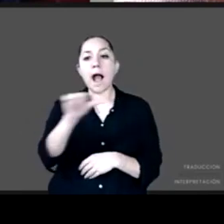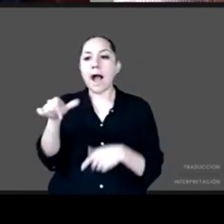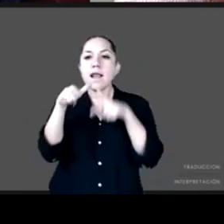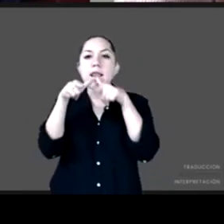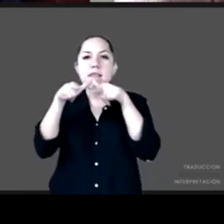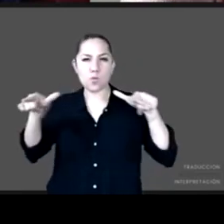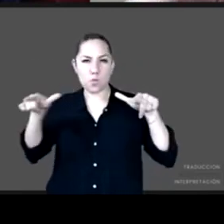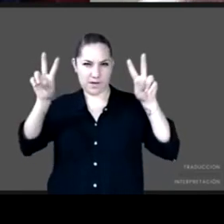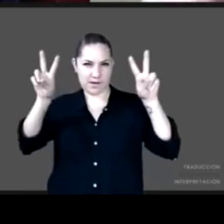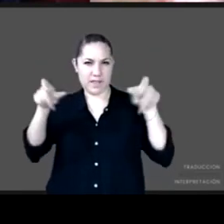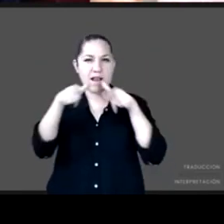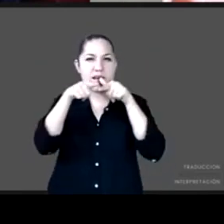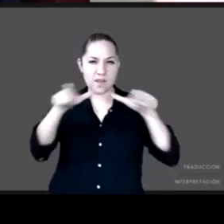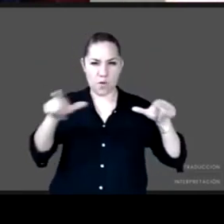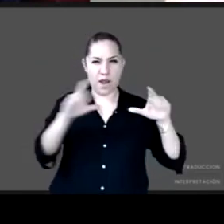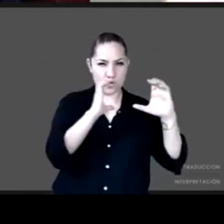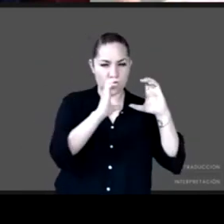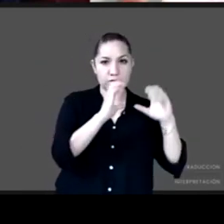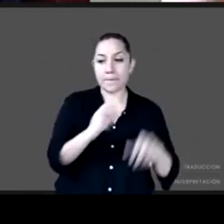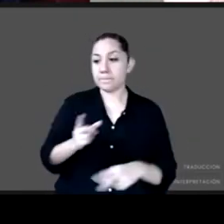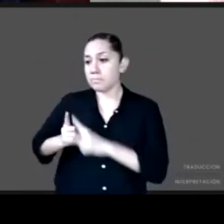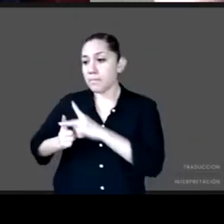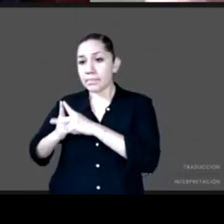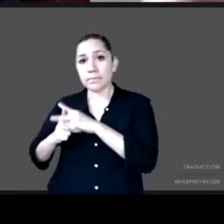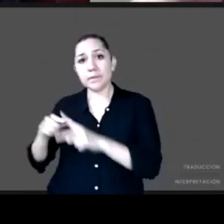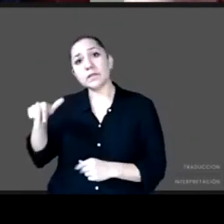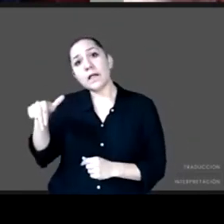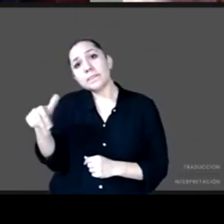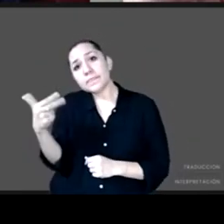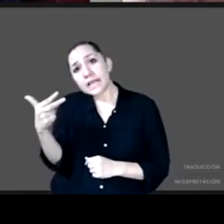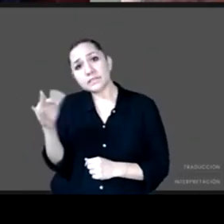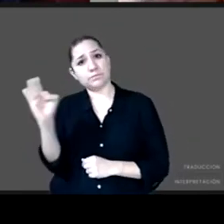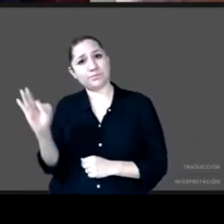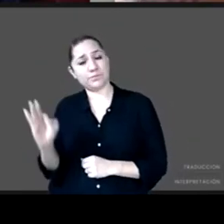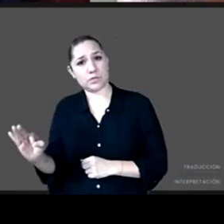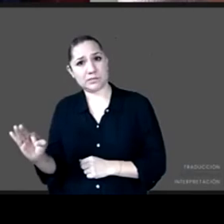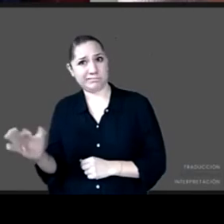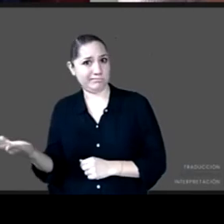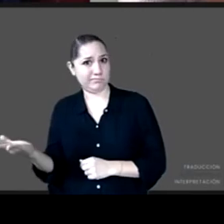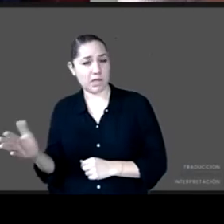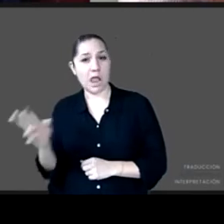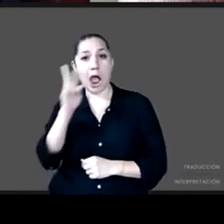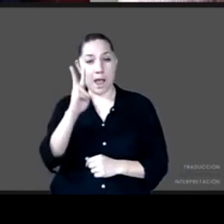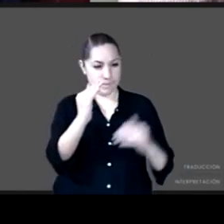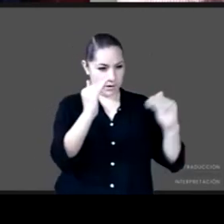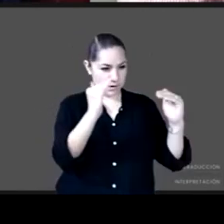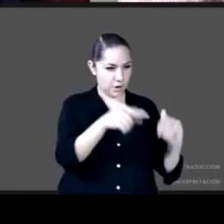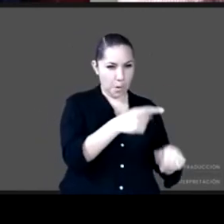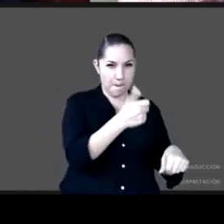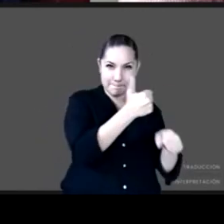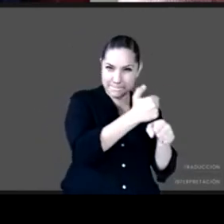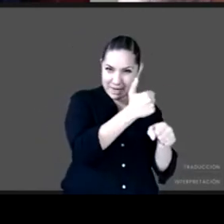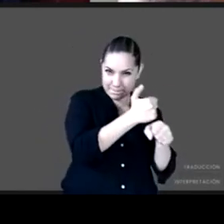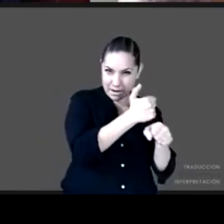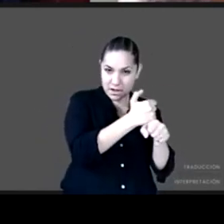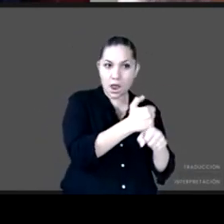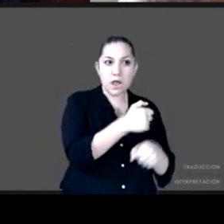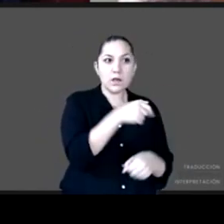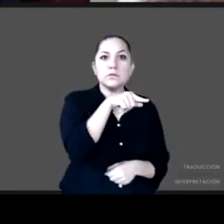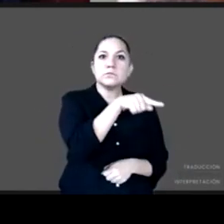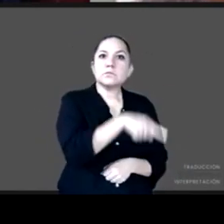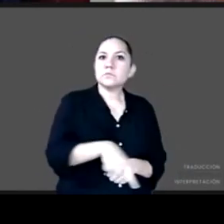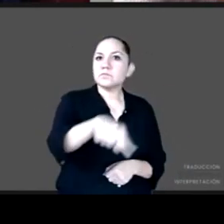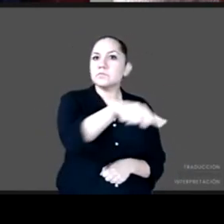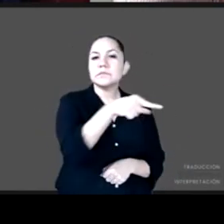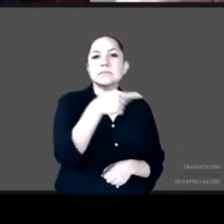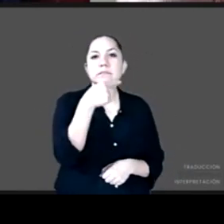en matemáticas y si lo vemos ese mismo indicador en la primaria menos del 10% de los niños niñas, niños de sexto año